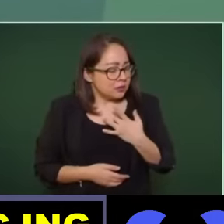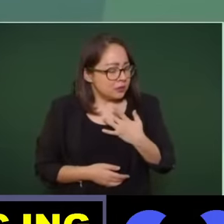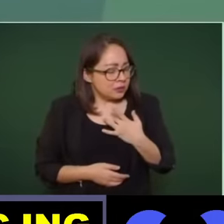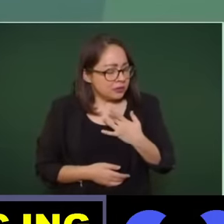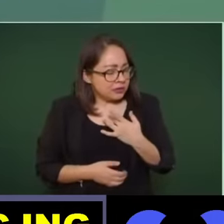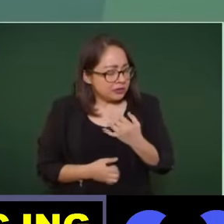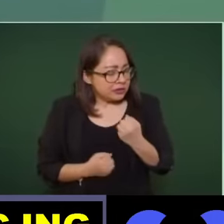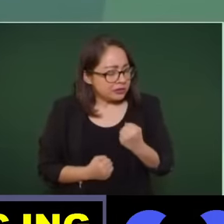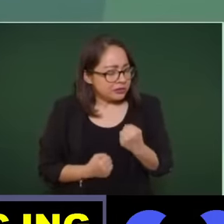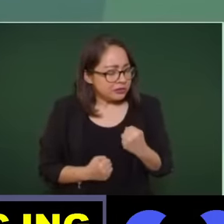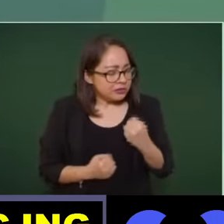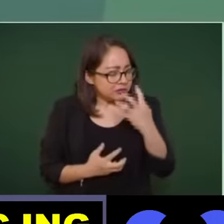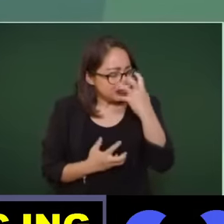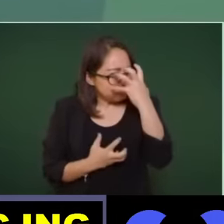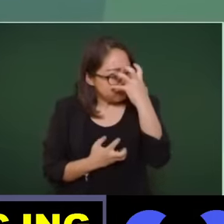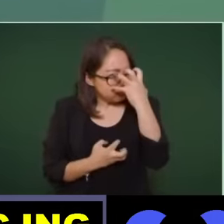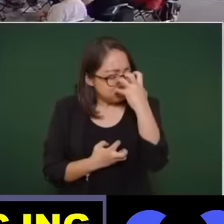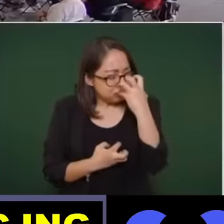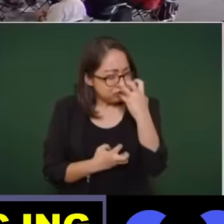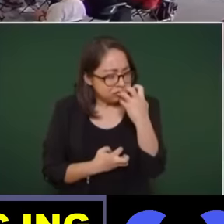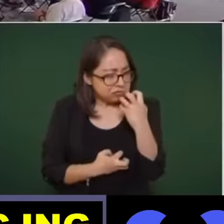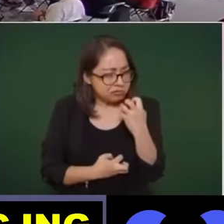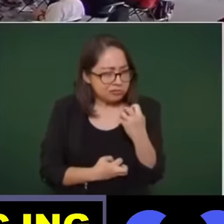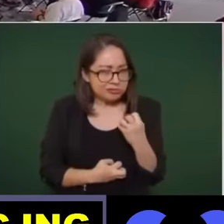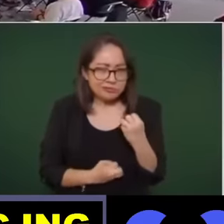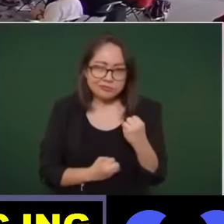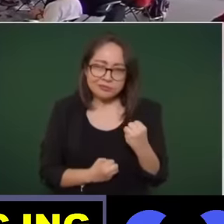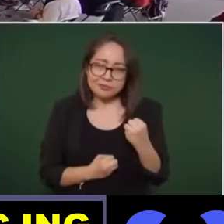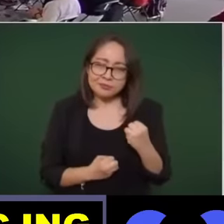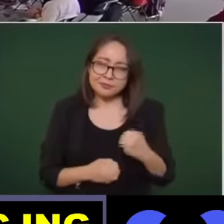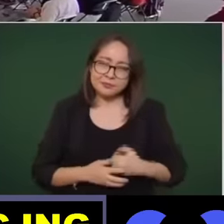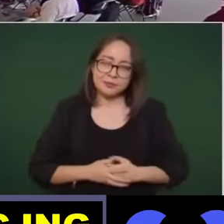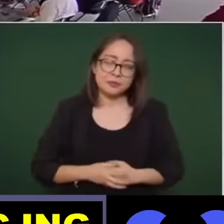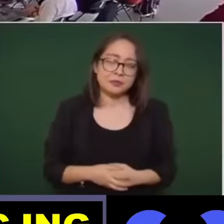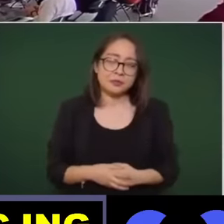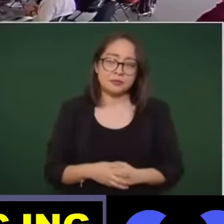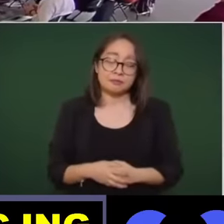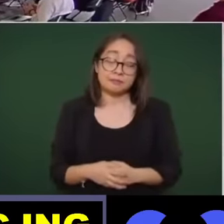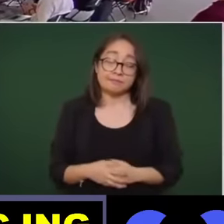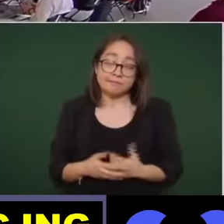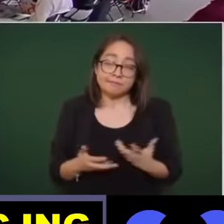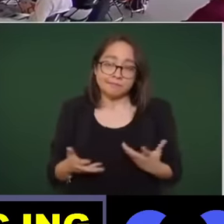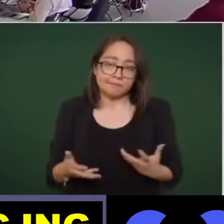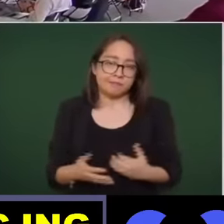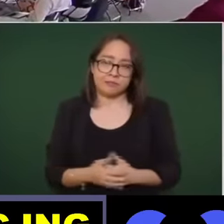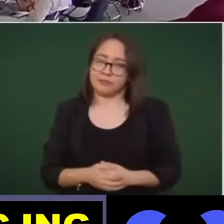luego pues uno hace todo